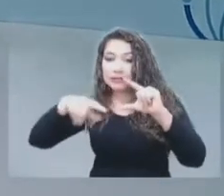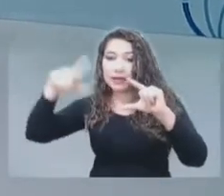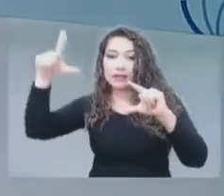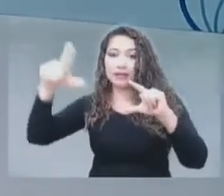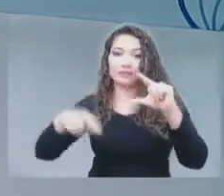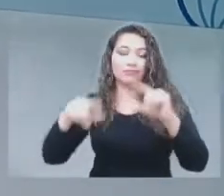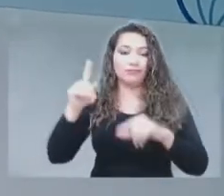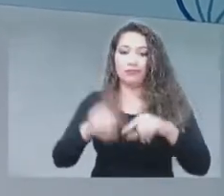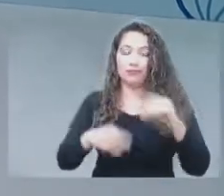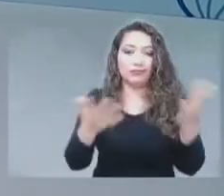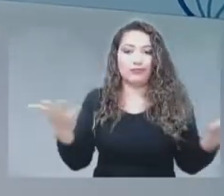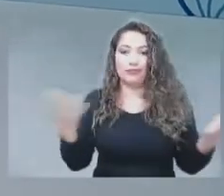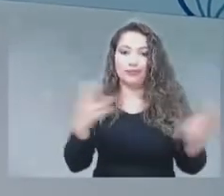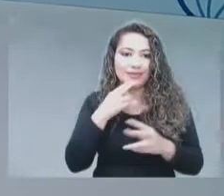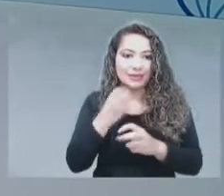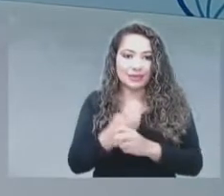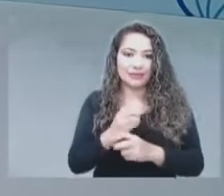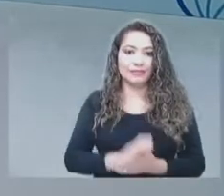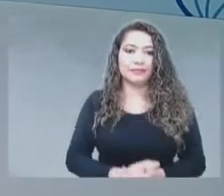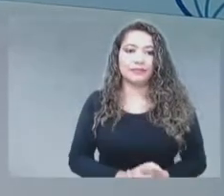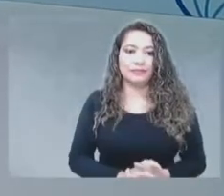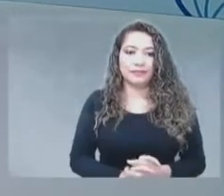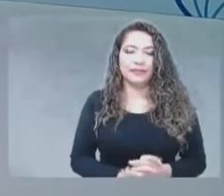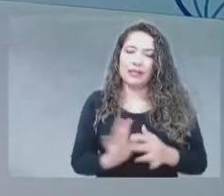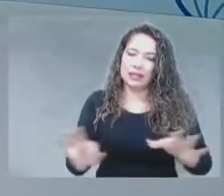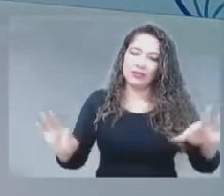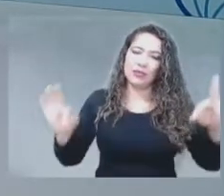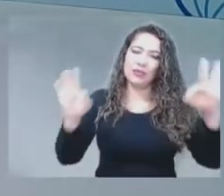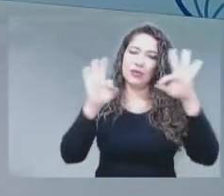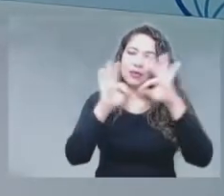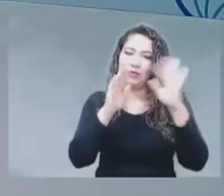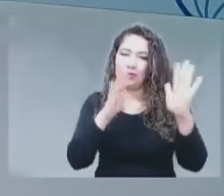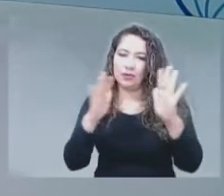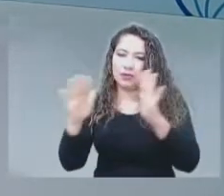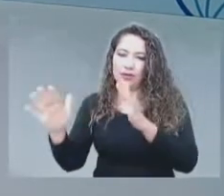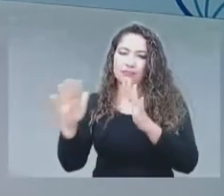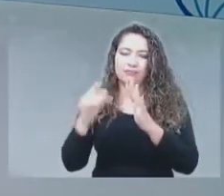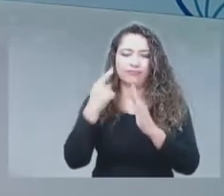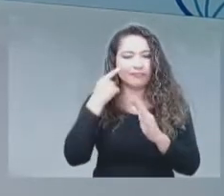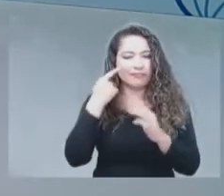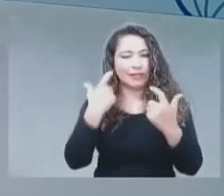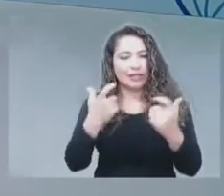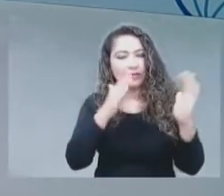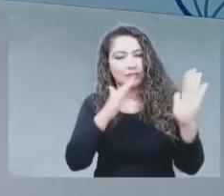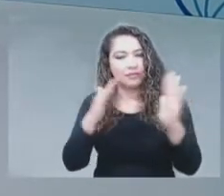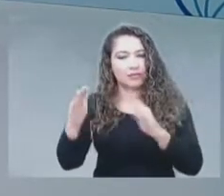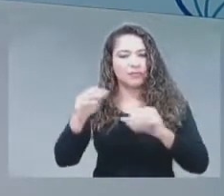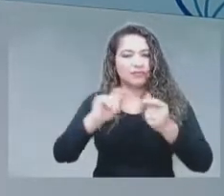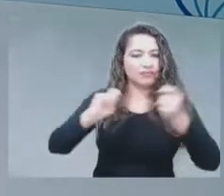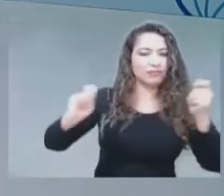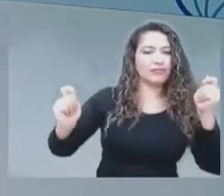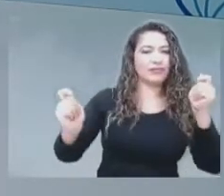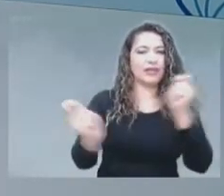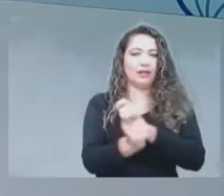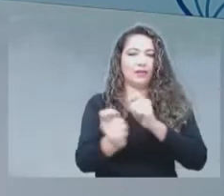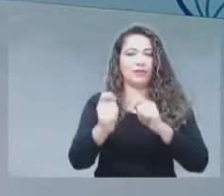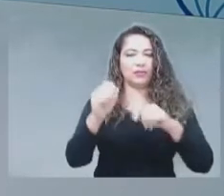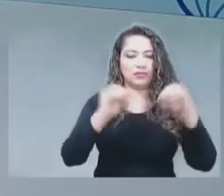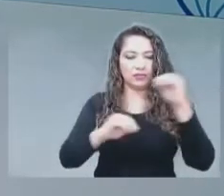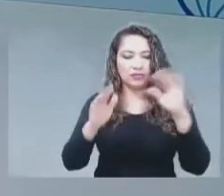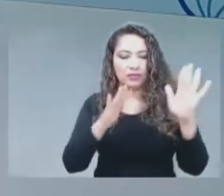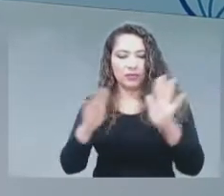que el espectro es un elemento esencial, es un elemento habilitador entonces de esa transformación productiva de la economía.